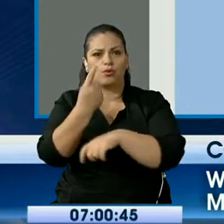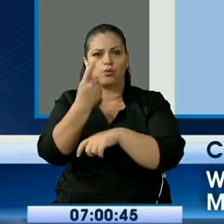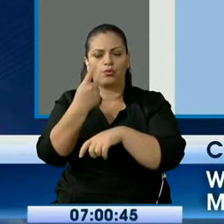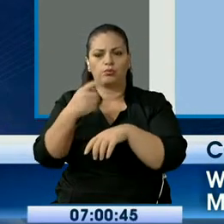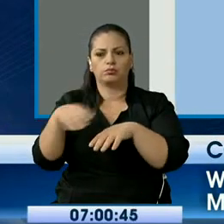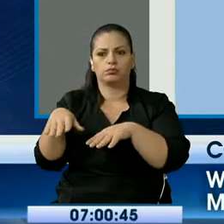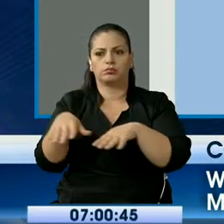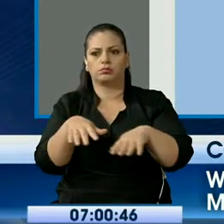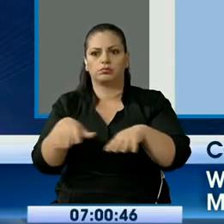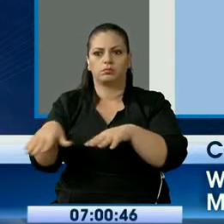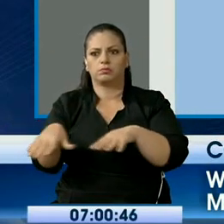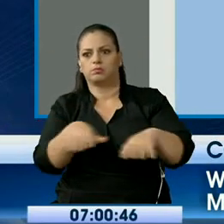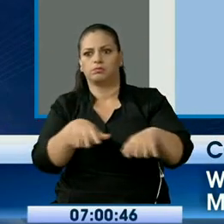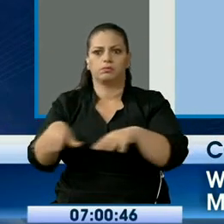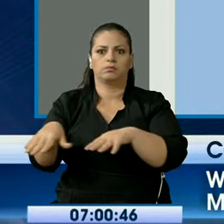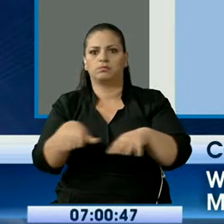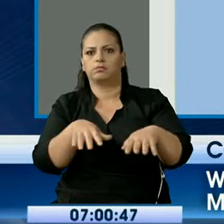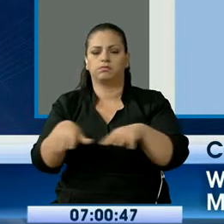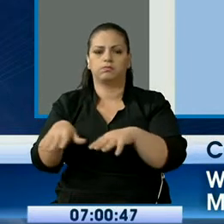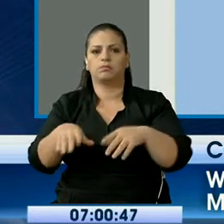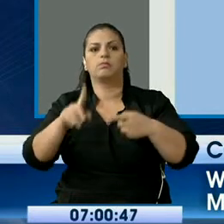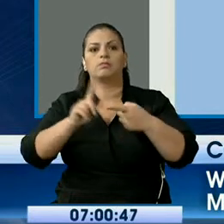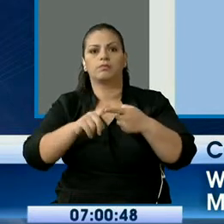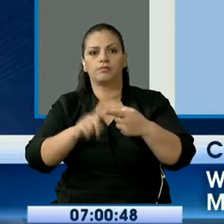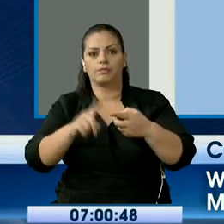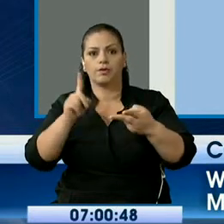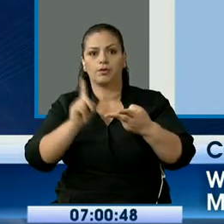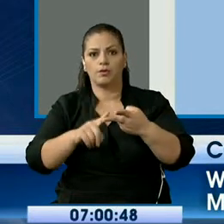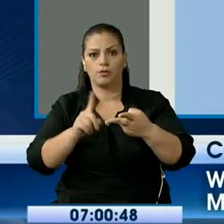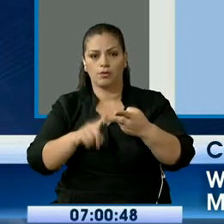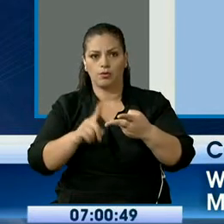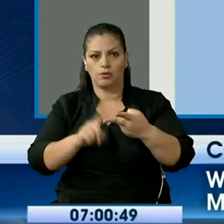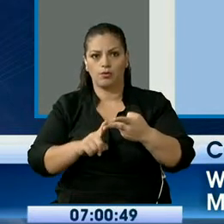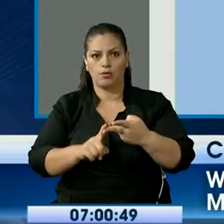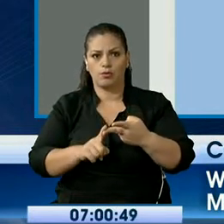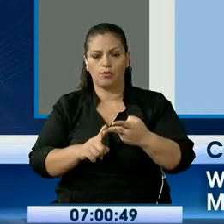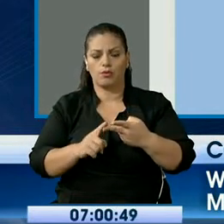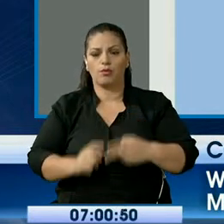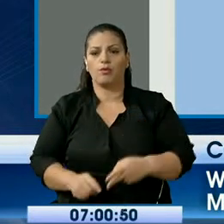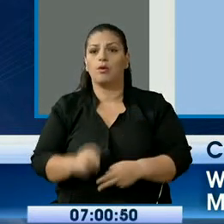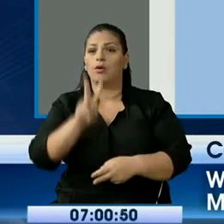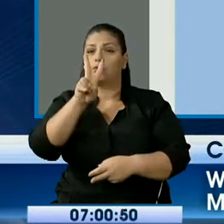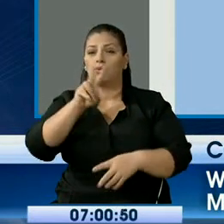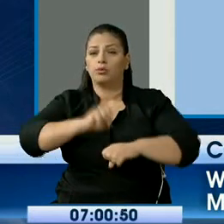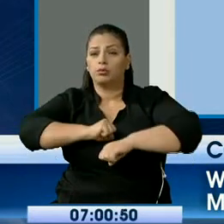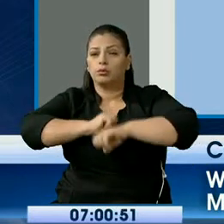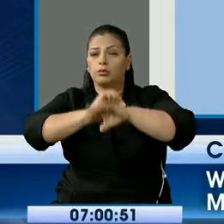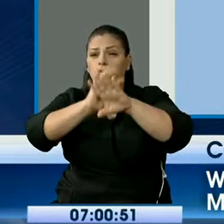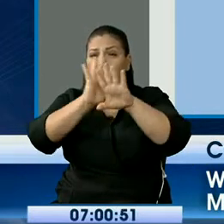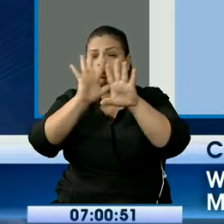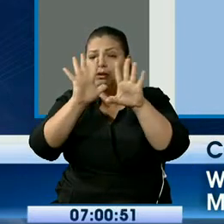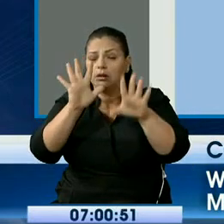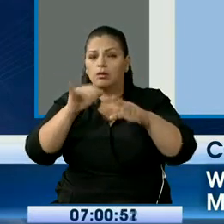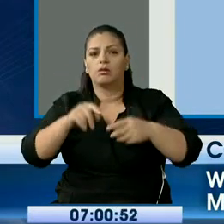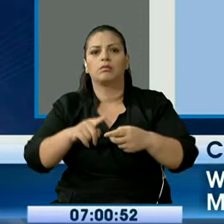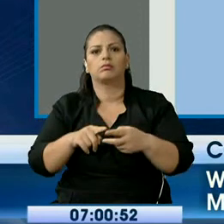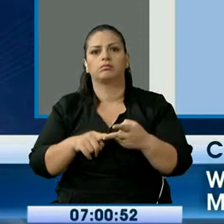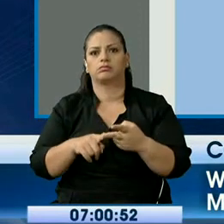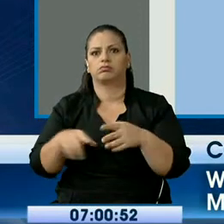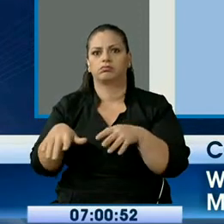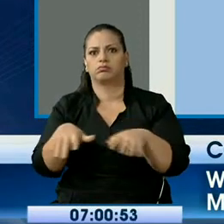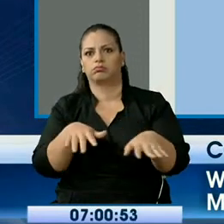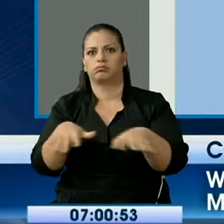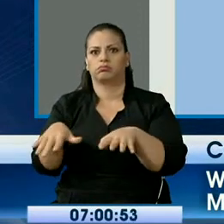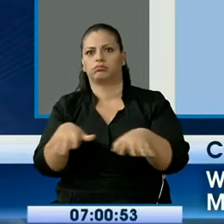según el Instituto Geofísico. Y otro, un poco antes, en marzo, 4.7, que fue anoche, antes de la